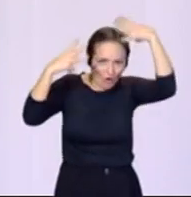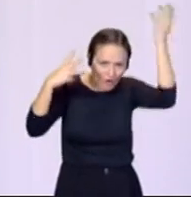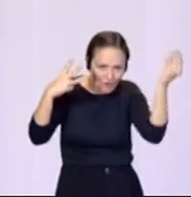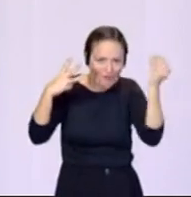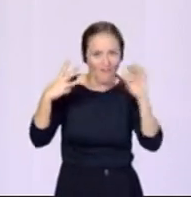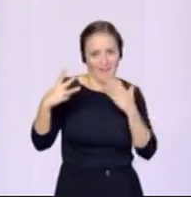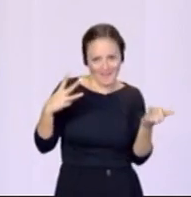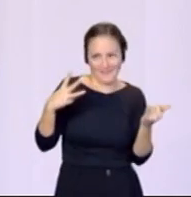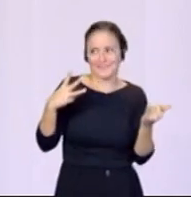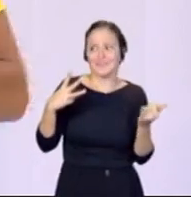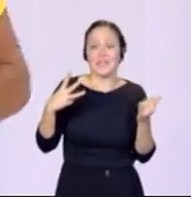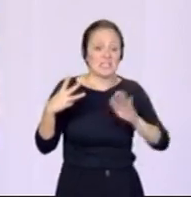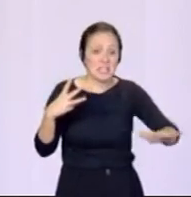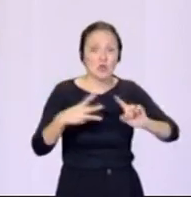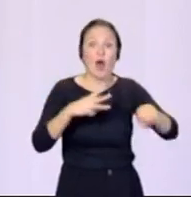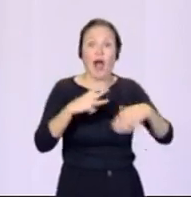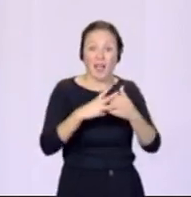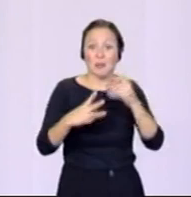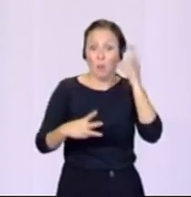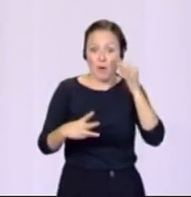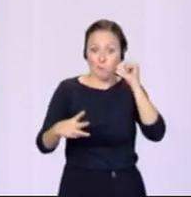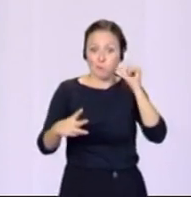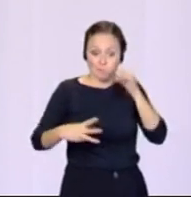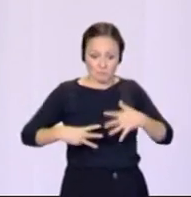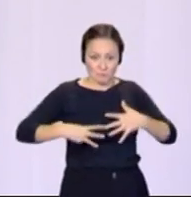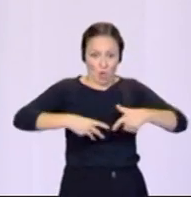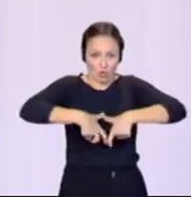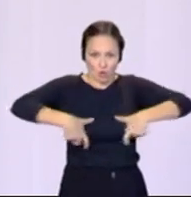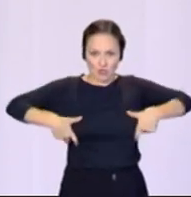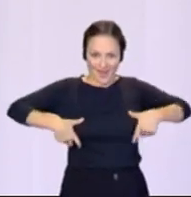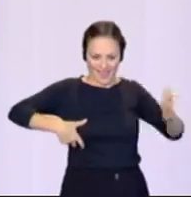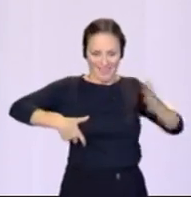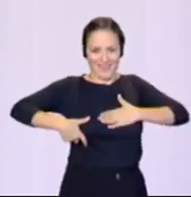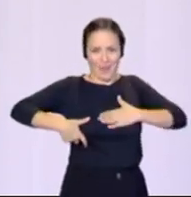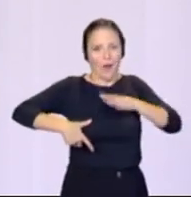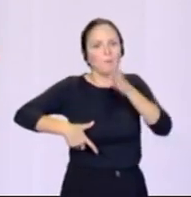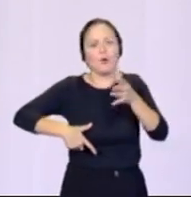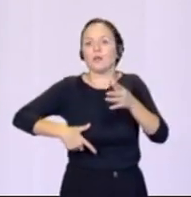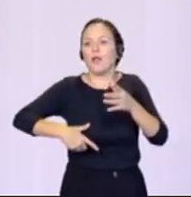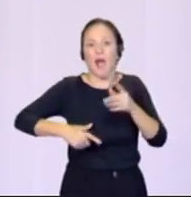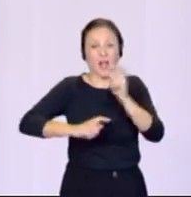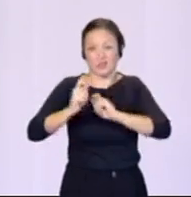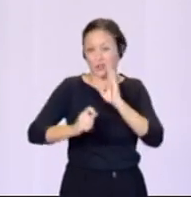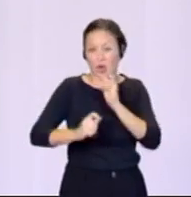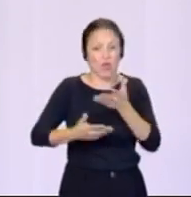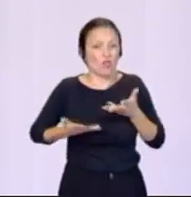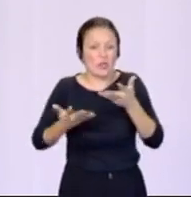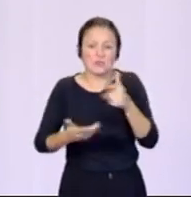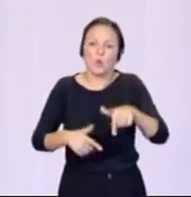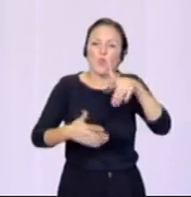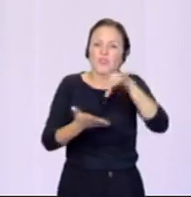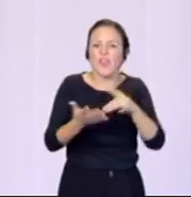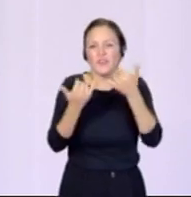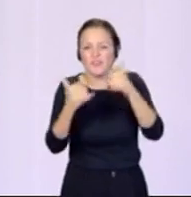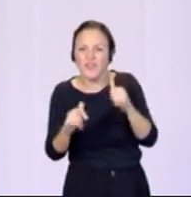hasta señoras embarazadas se ponen el dorsal porque, ya te digo, todo se dona a esta asociación. Un día festivo, un día atlético en